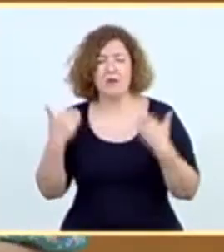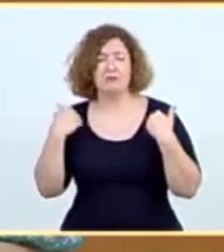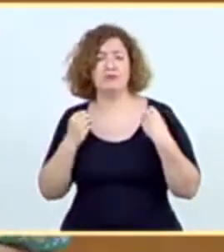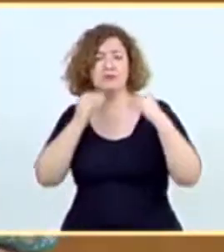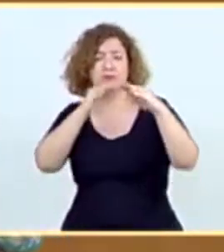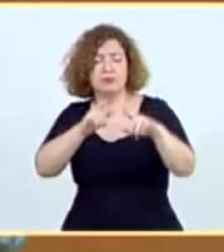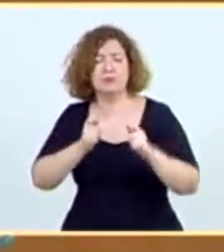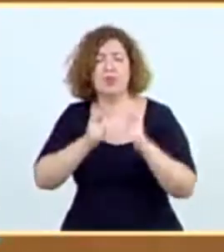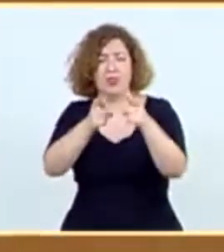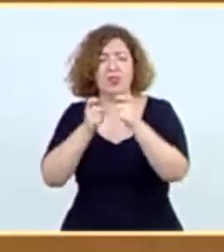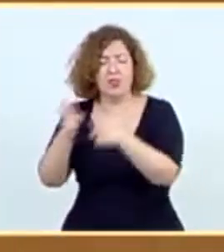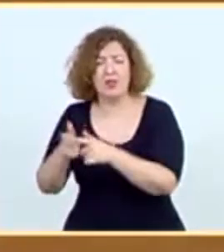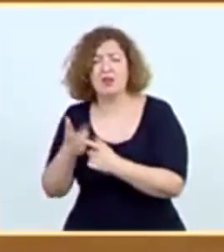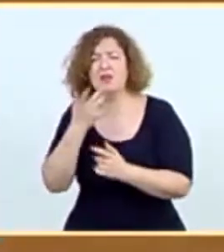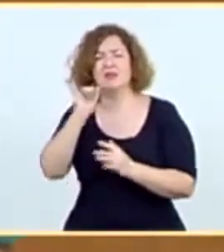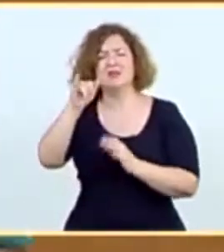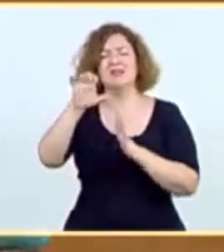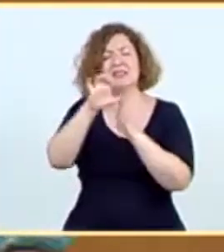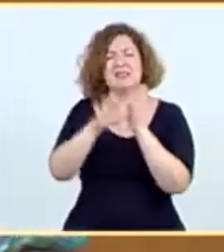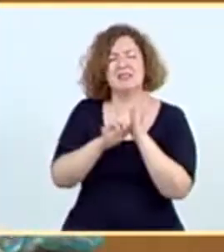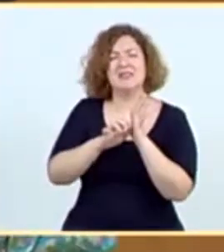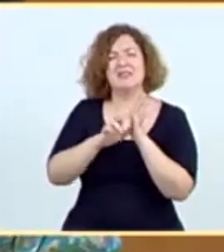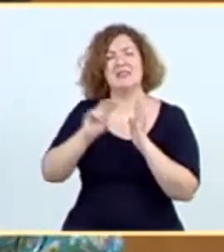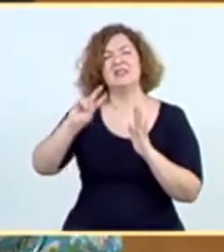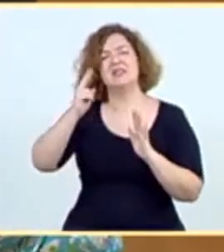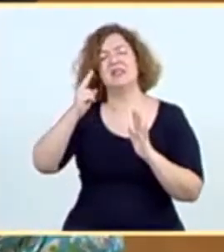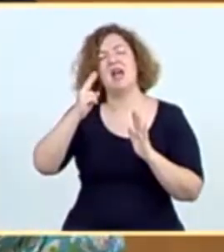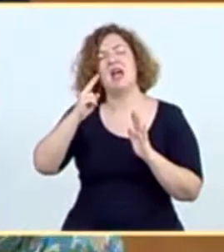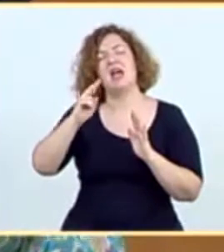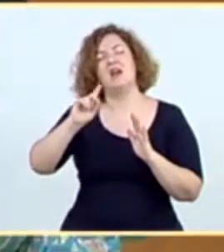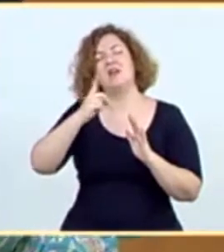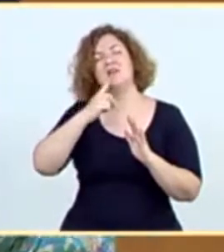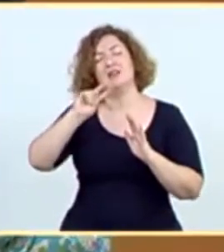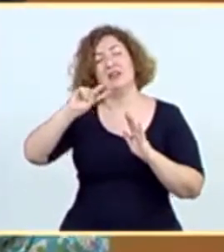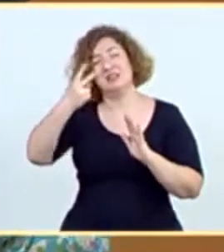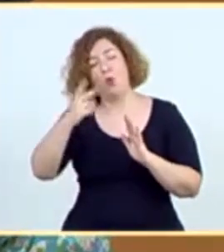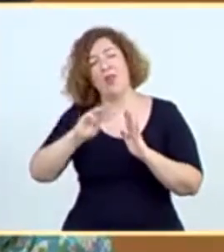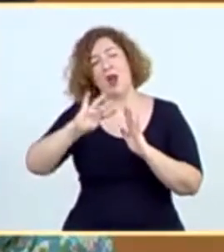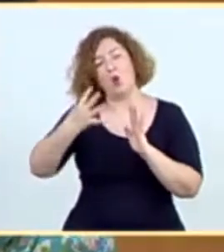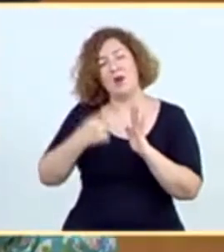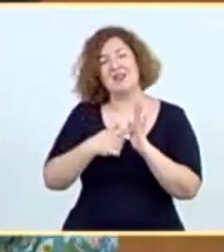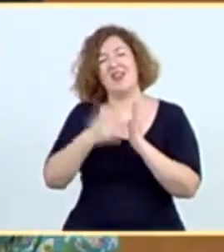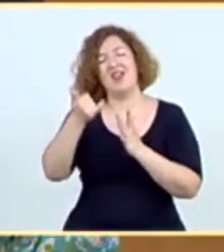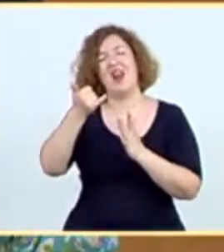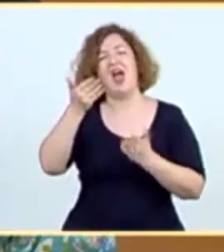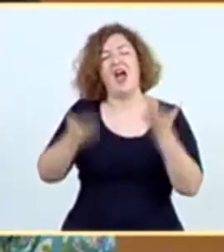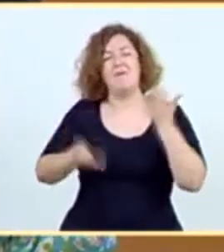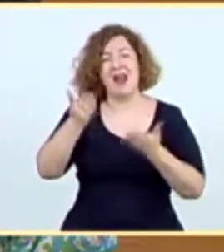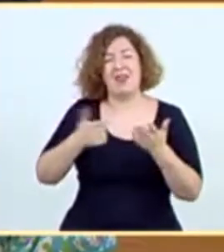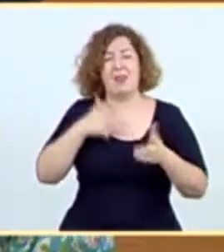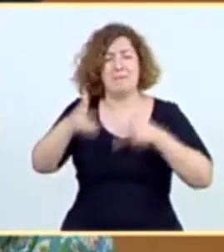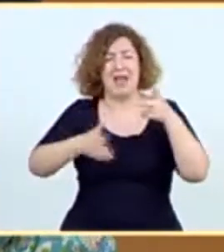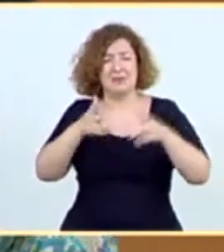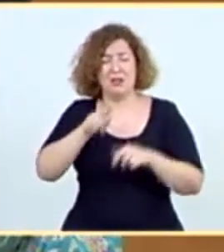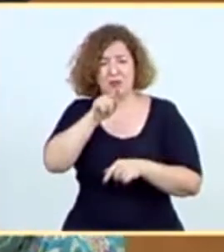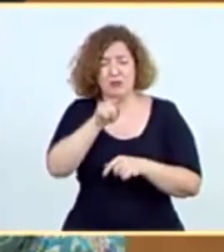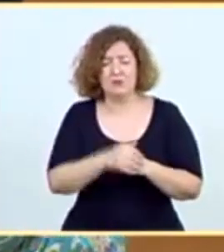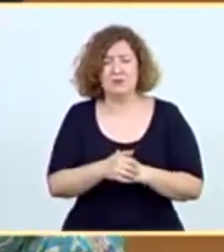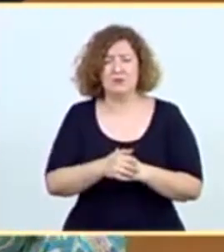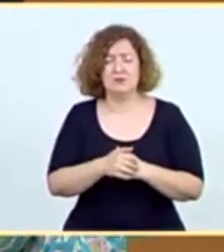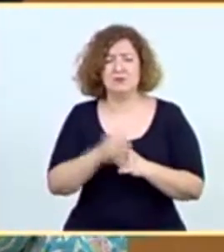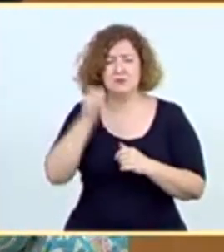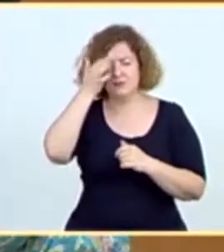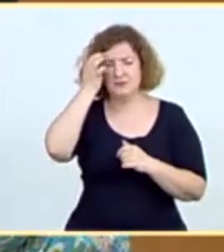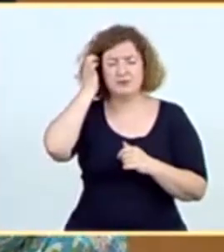ambos estatutos, tanto la disposición transitoria segunda del País Vasco como la cuarta del Álvaro Afna. Señorías, creo que